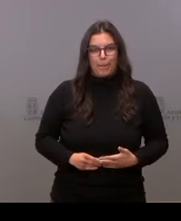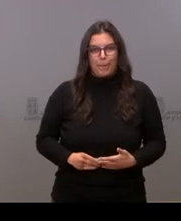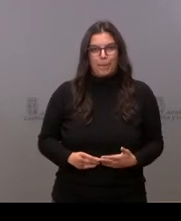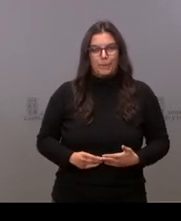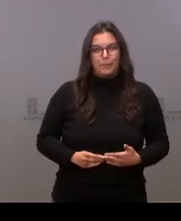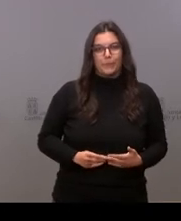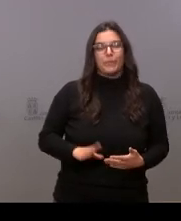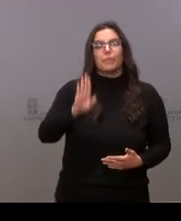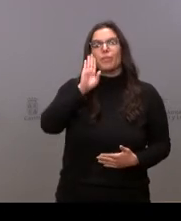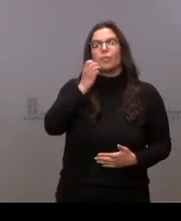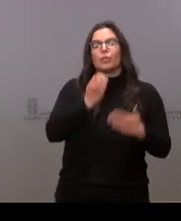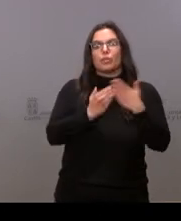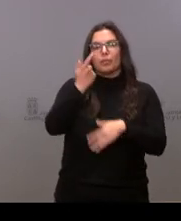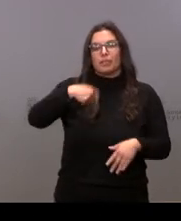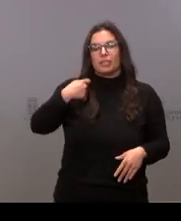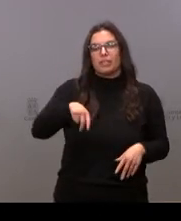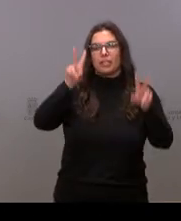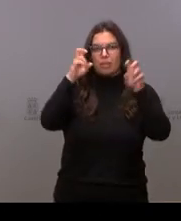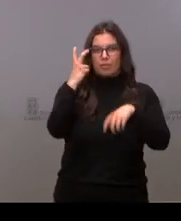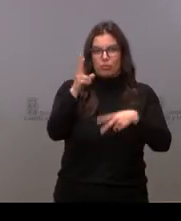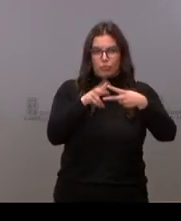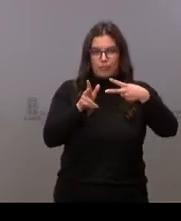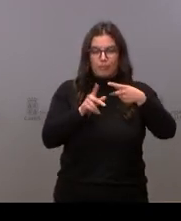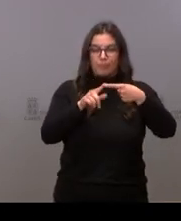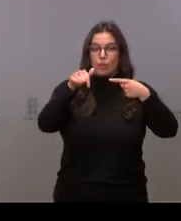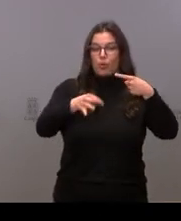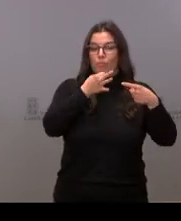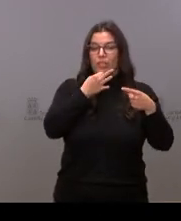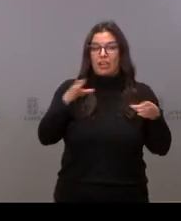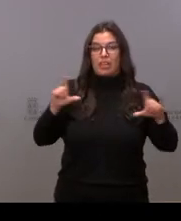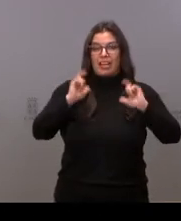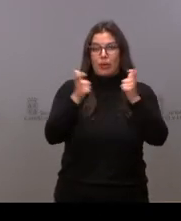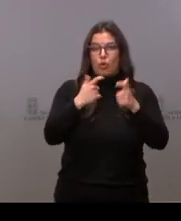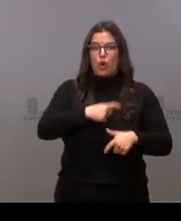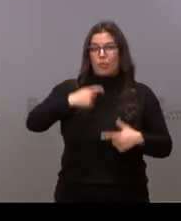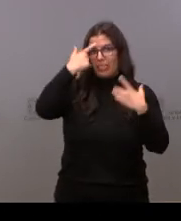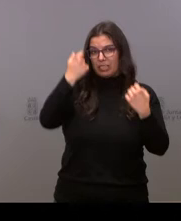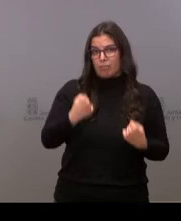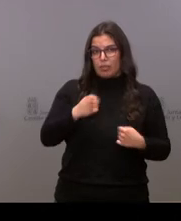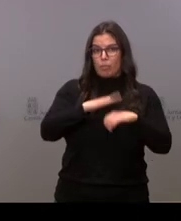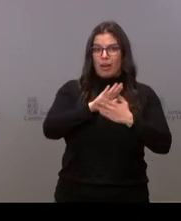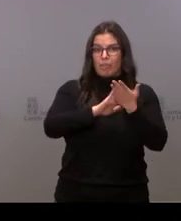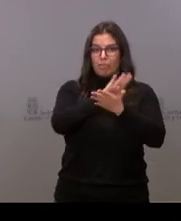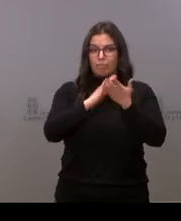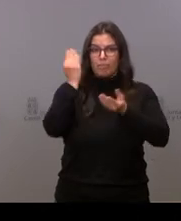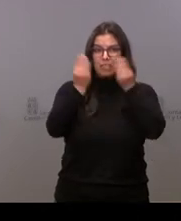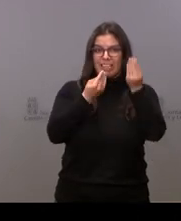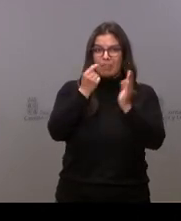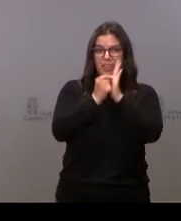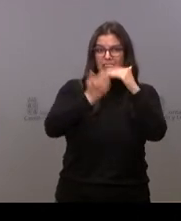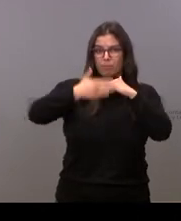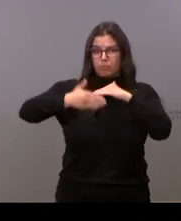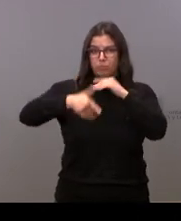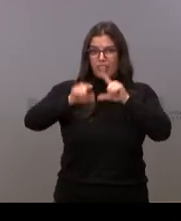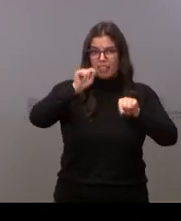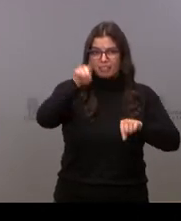Sí, hola, buenos días, presidente. Yo tenía dos cuestiones. Esta tarde se reúne el Comité de Expertos de la COVID para plantear posibles medidas. No sé en qué sentido